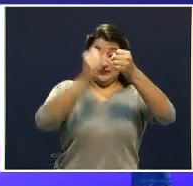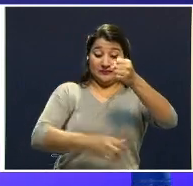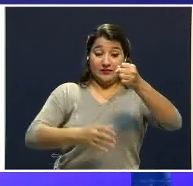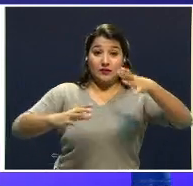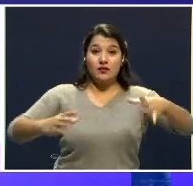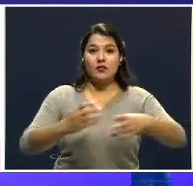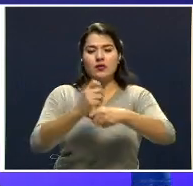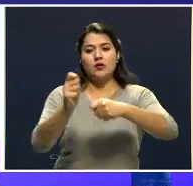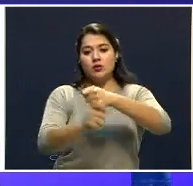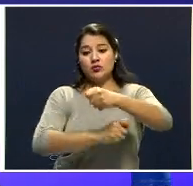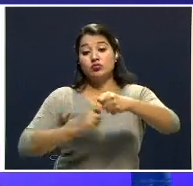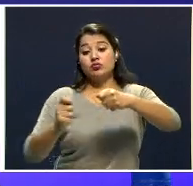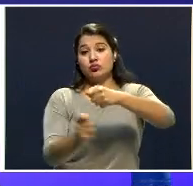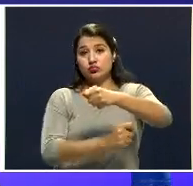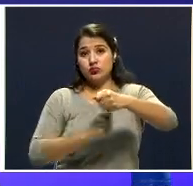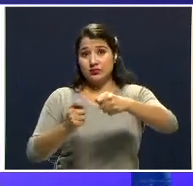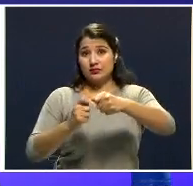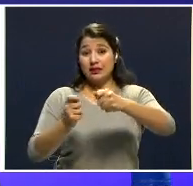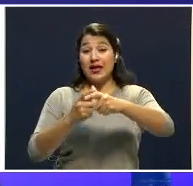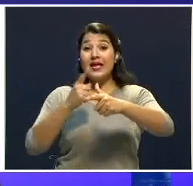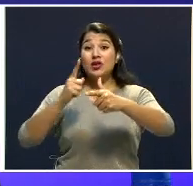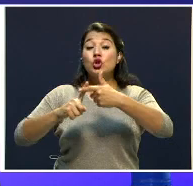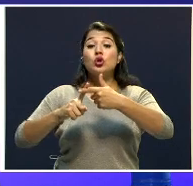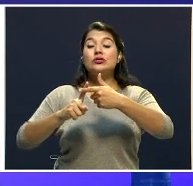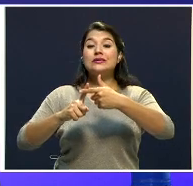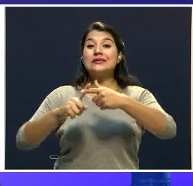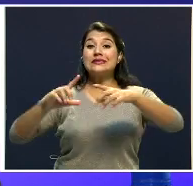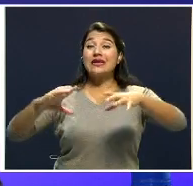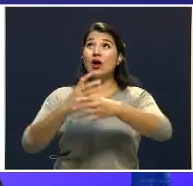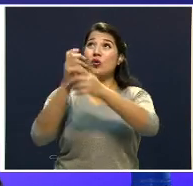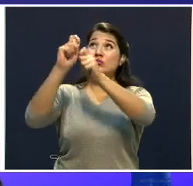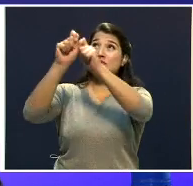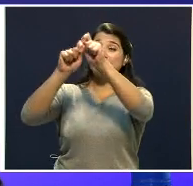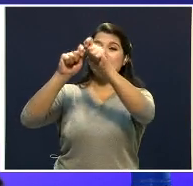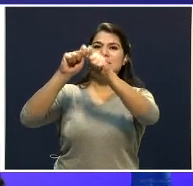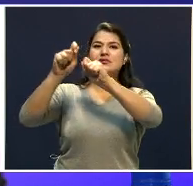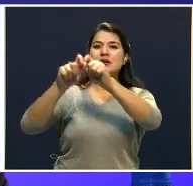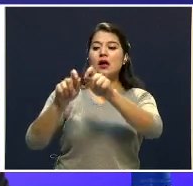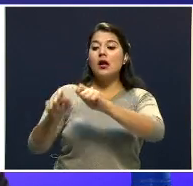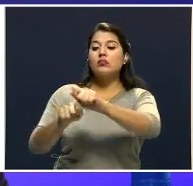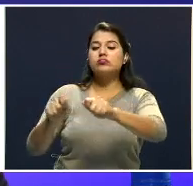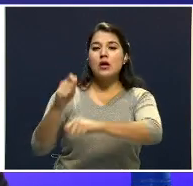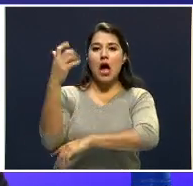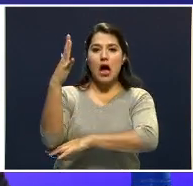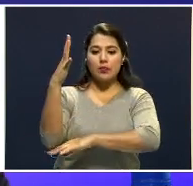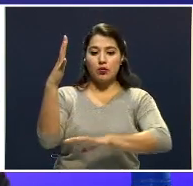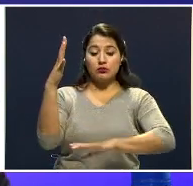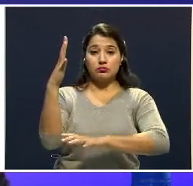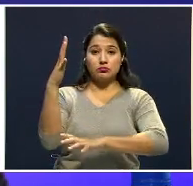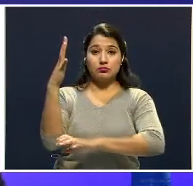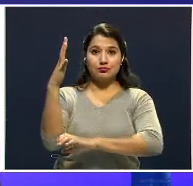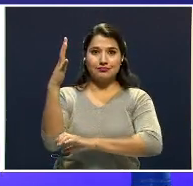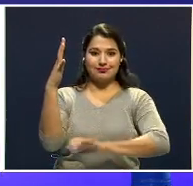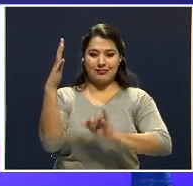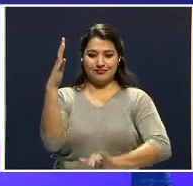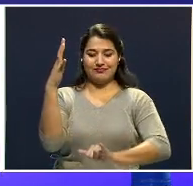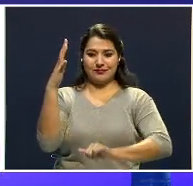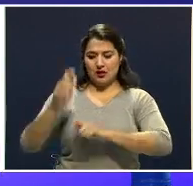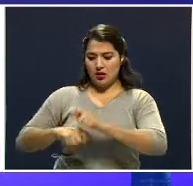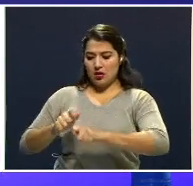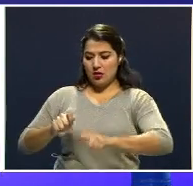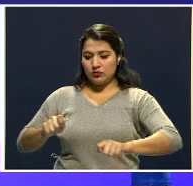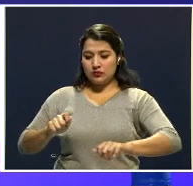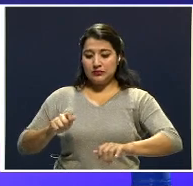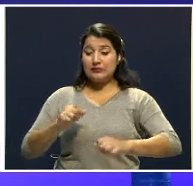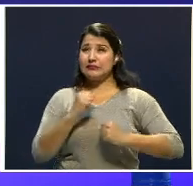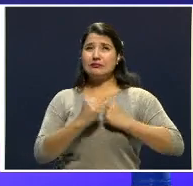saco a la raíz de un árbol en donde la niña aparece 6 días después. ¿En realidad muere ahogada? Muere ahogada, claro que